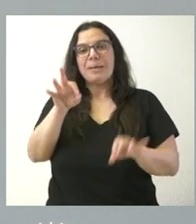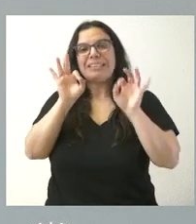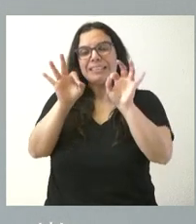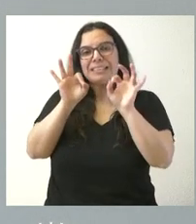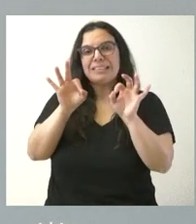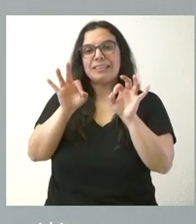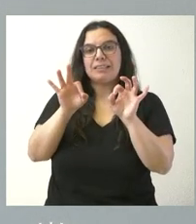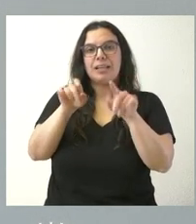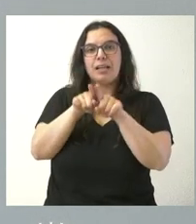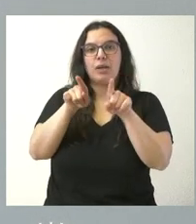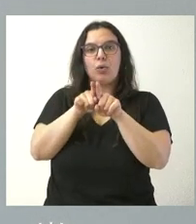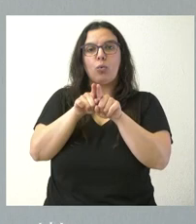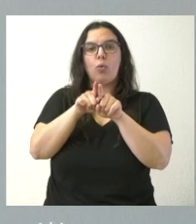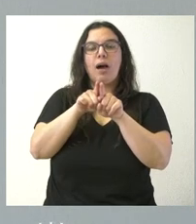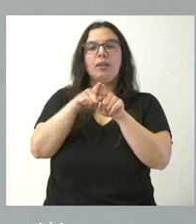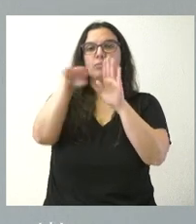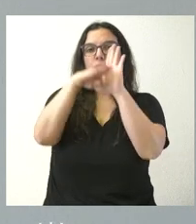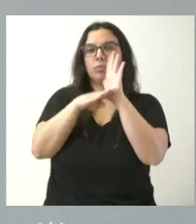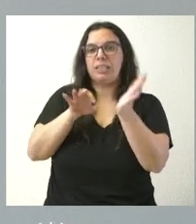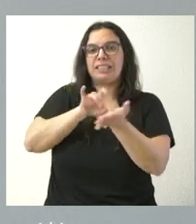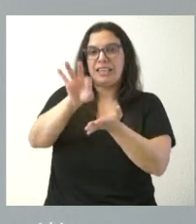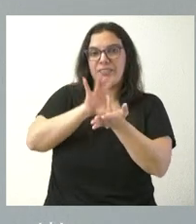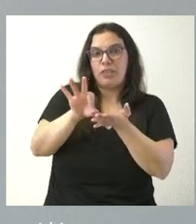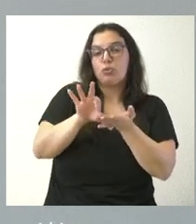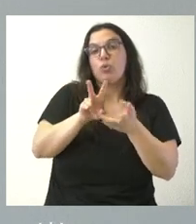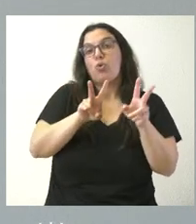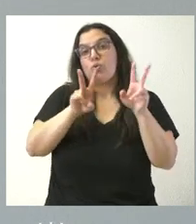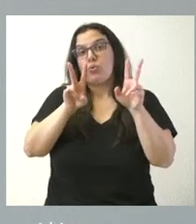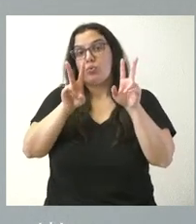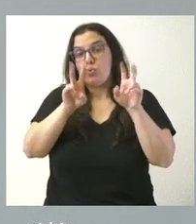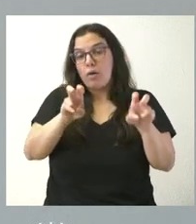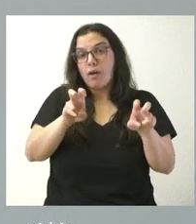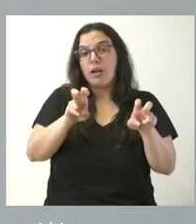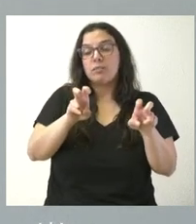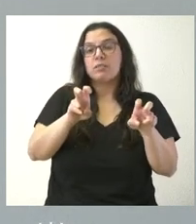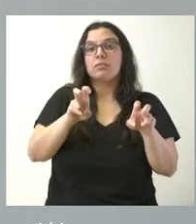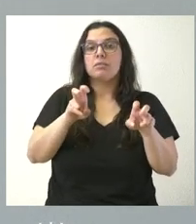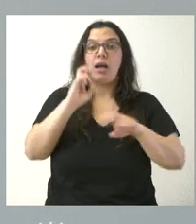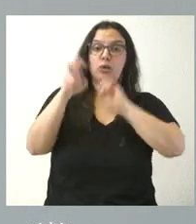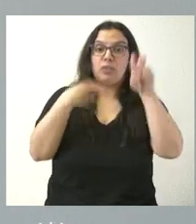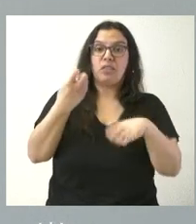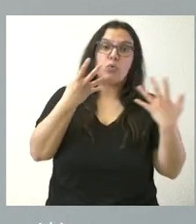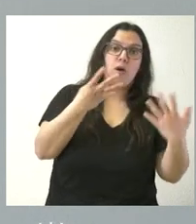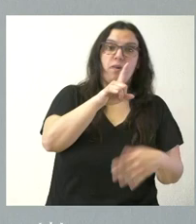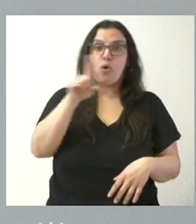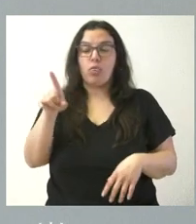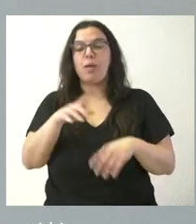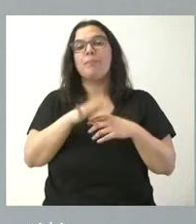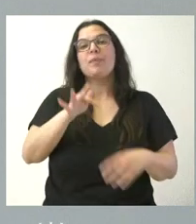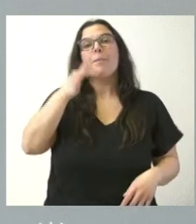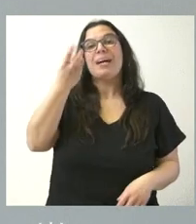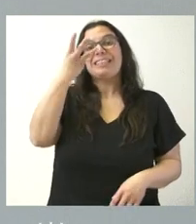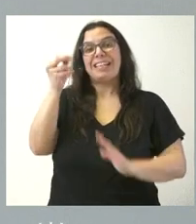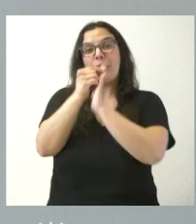de servicios, bien sean nuevas cartas de servicio, que son nueve o once actualizaciones de las mismas, y 30 son